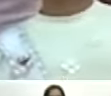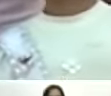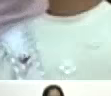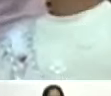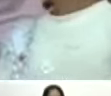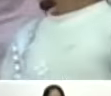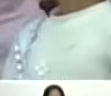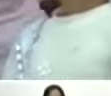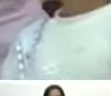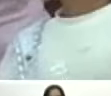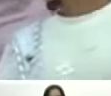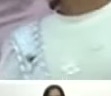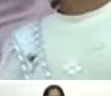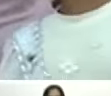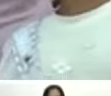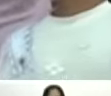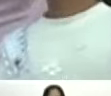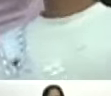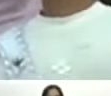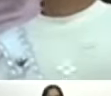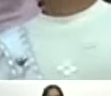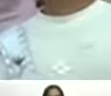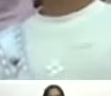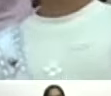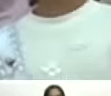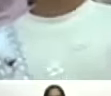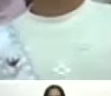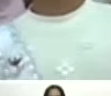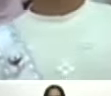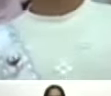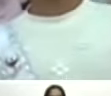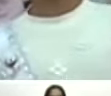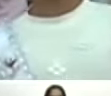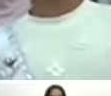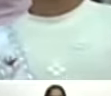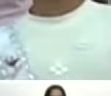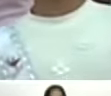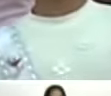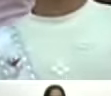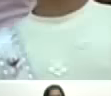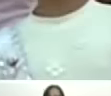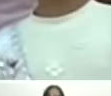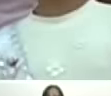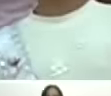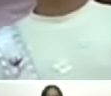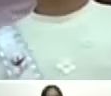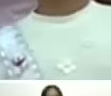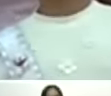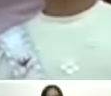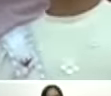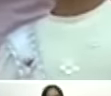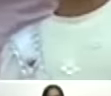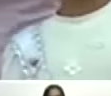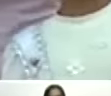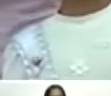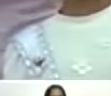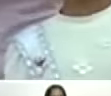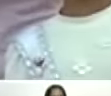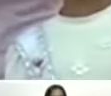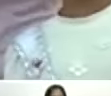buenas tardes señor presidente mi nombre es Prisca Miriarte jefa de VCH